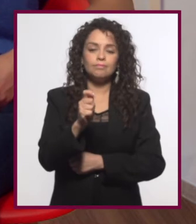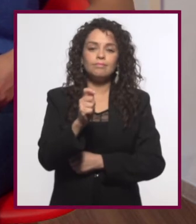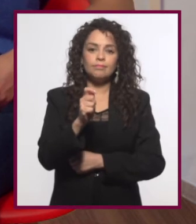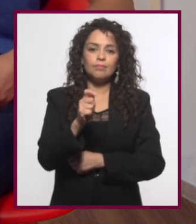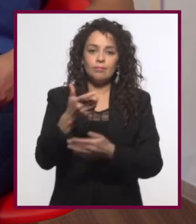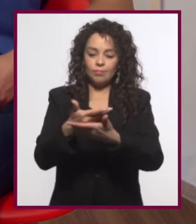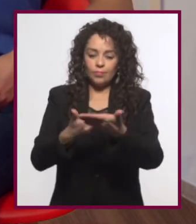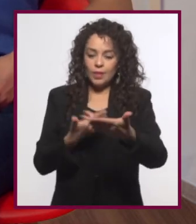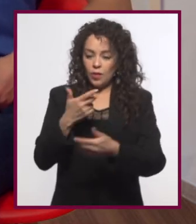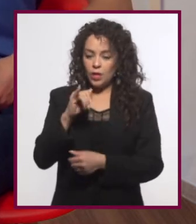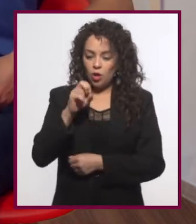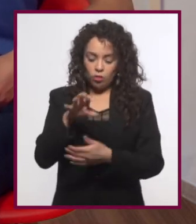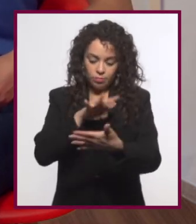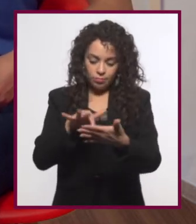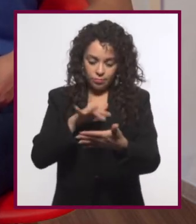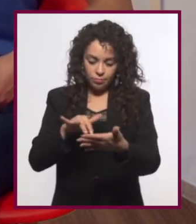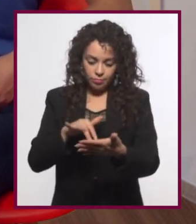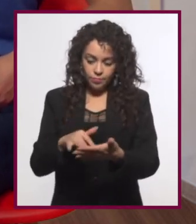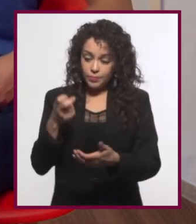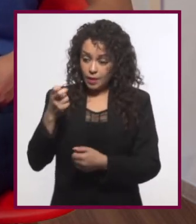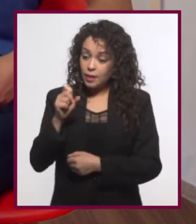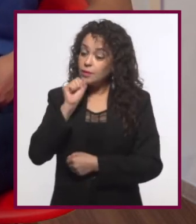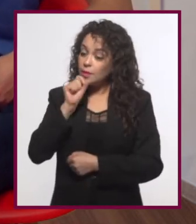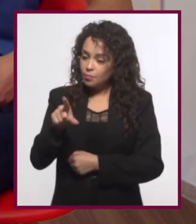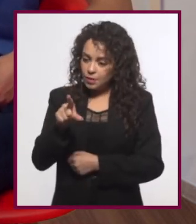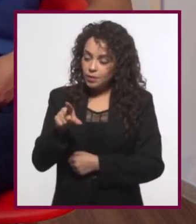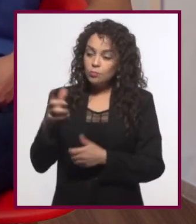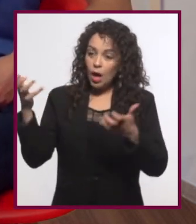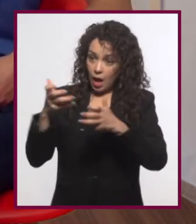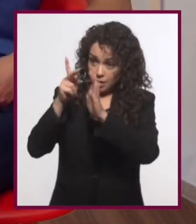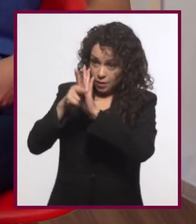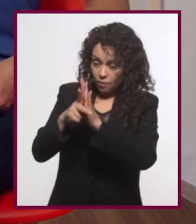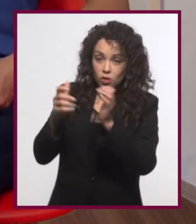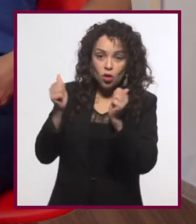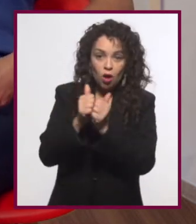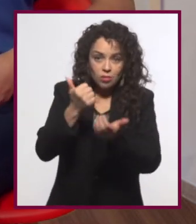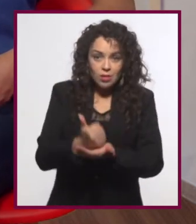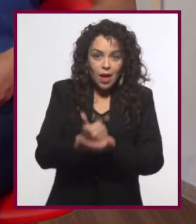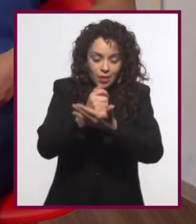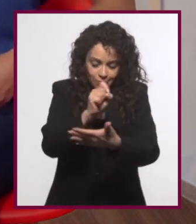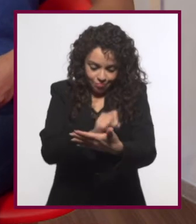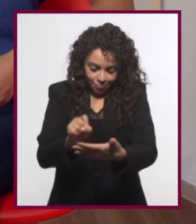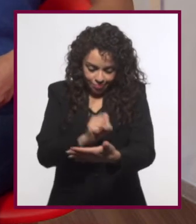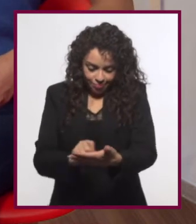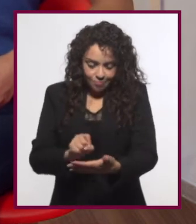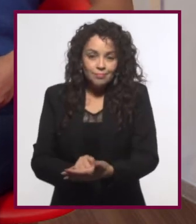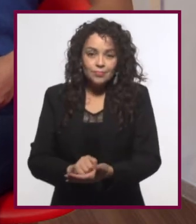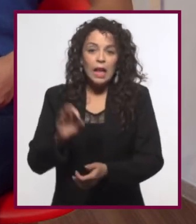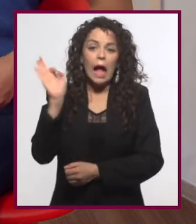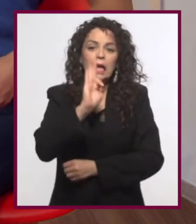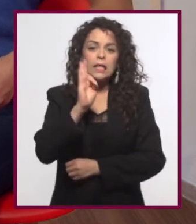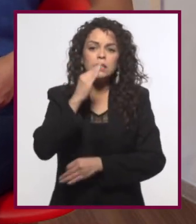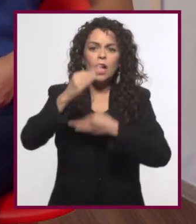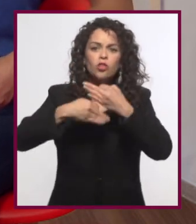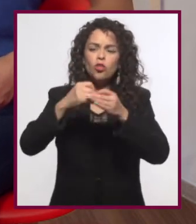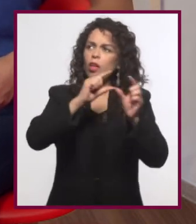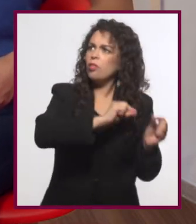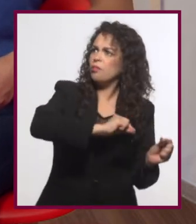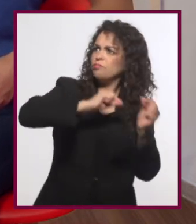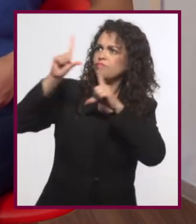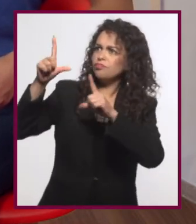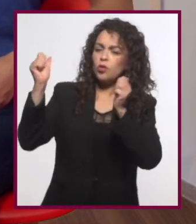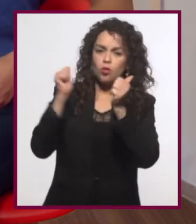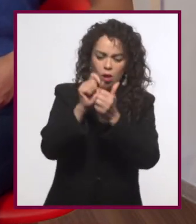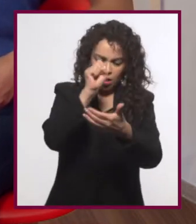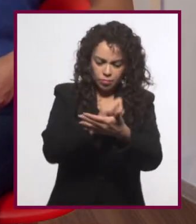¡Boom! Así que un videoblog también se nutre de la palabra escrita y que tal vez si se subiera tal cual a un portal donde todo es